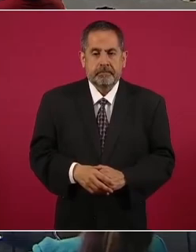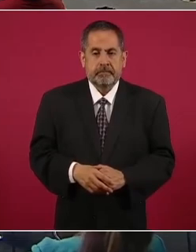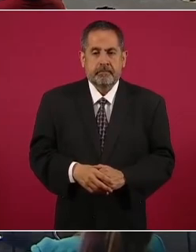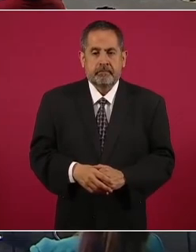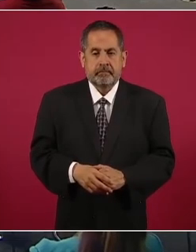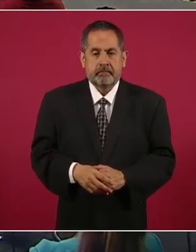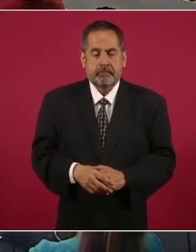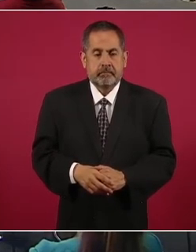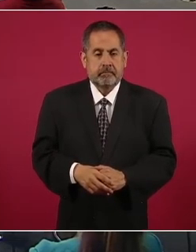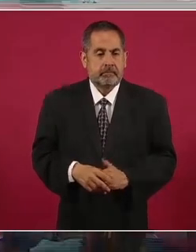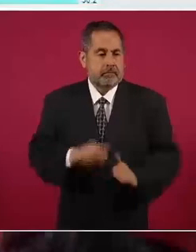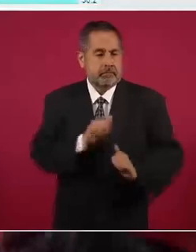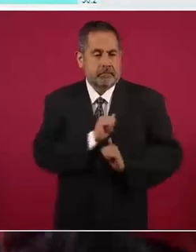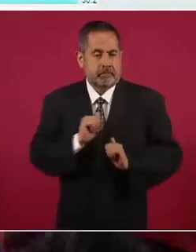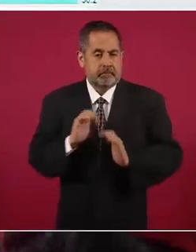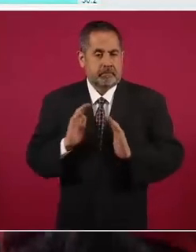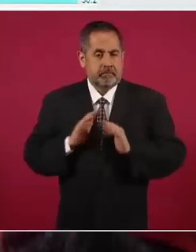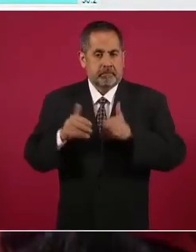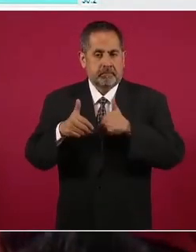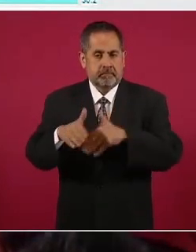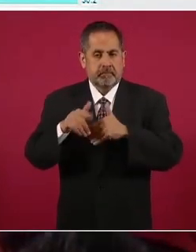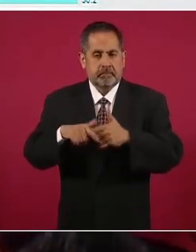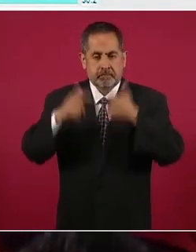ejército y marina,